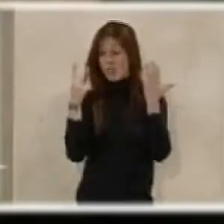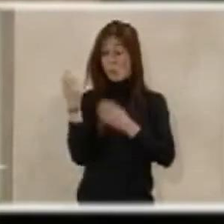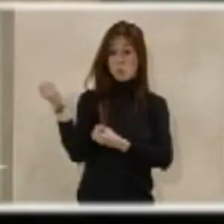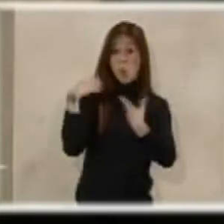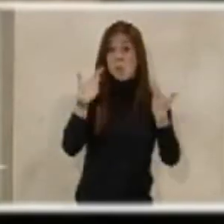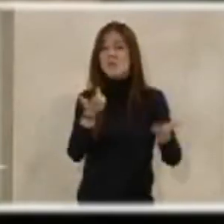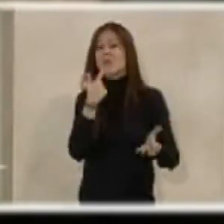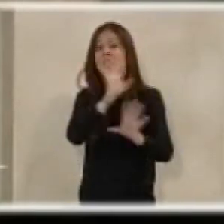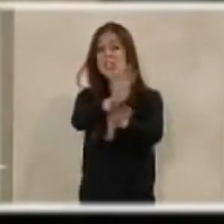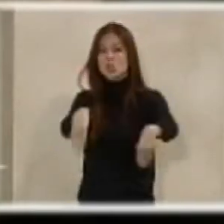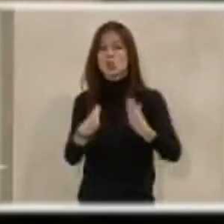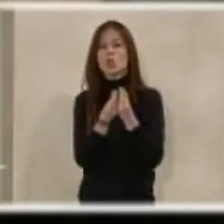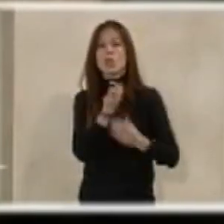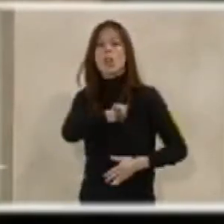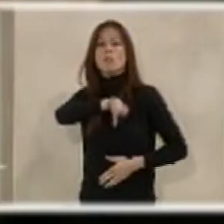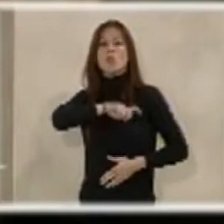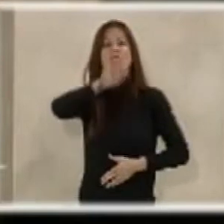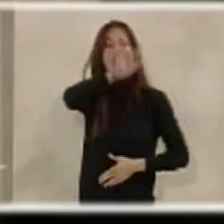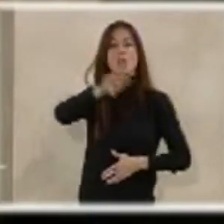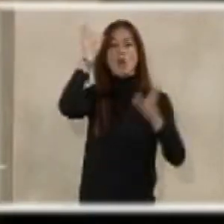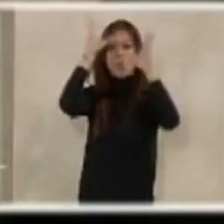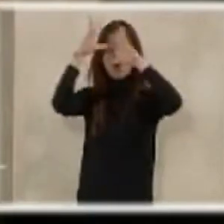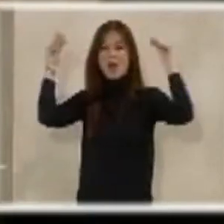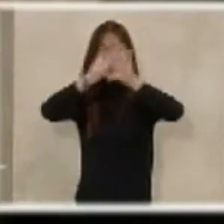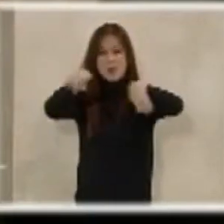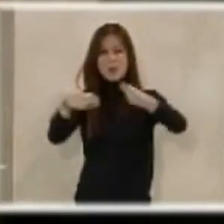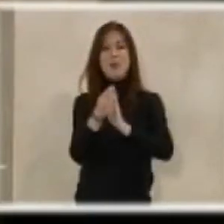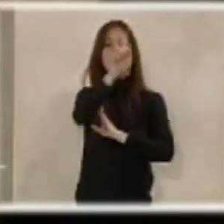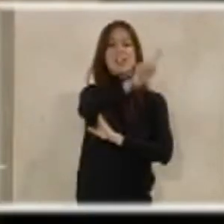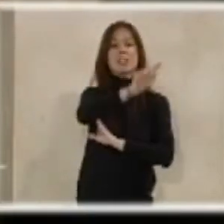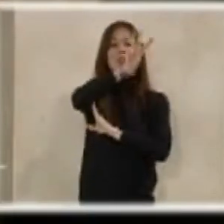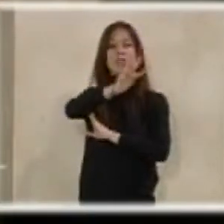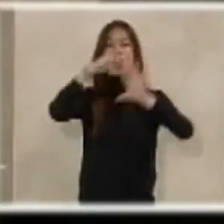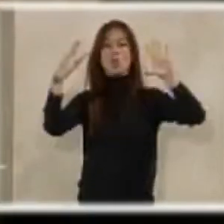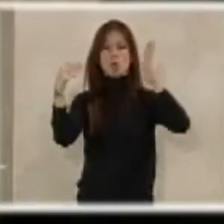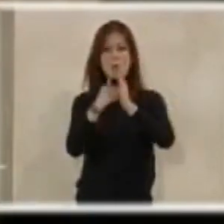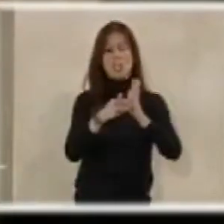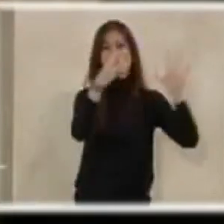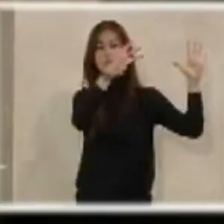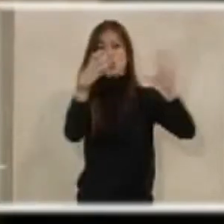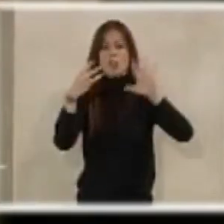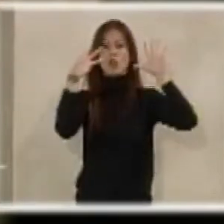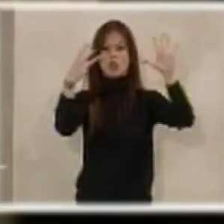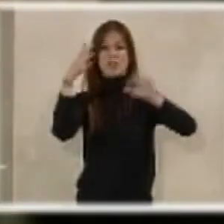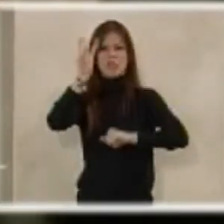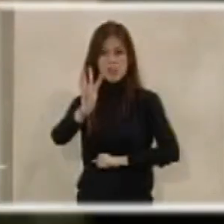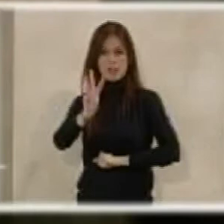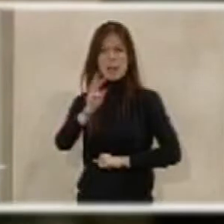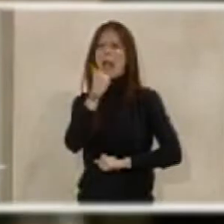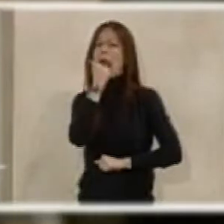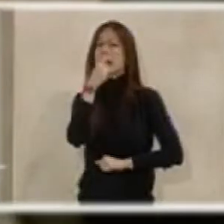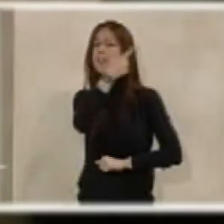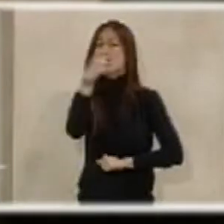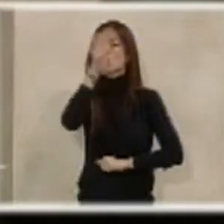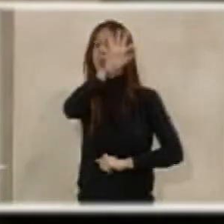teníamos un total de Policías Nacionales y Guardias Civiles de 138.883, casi